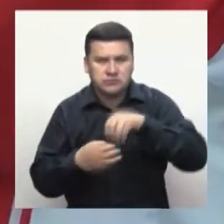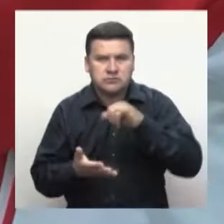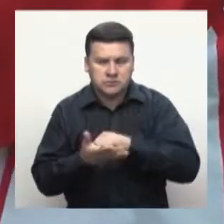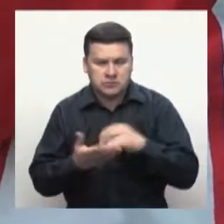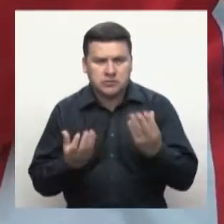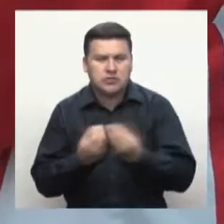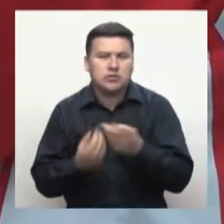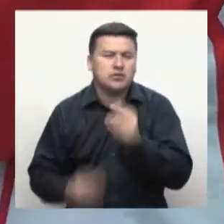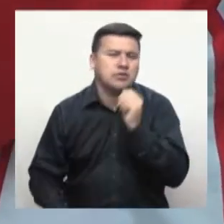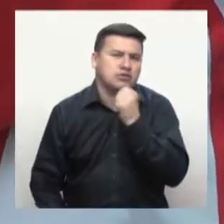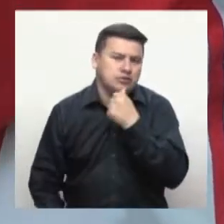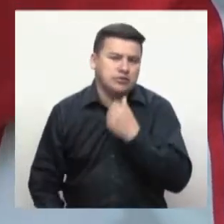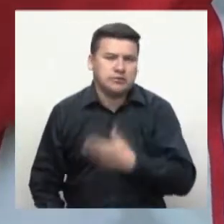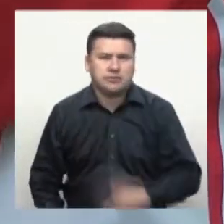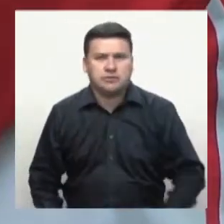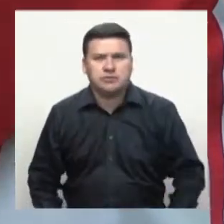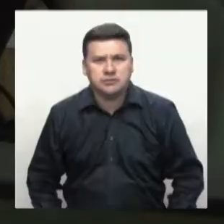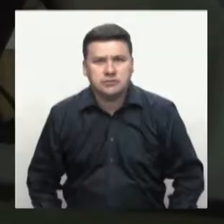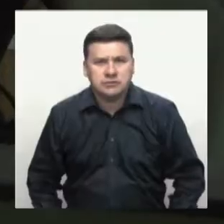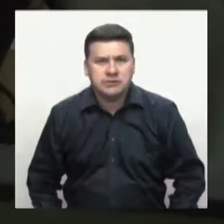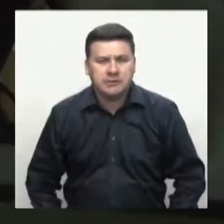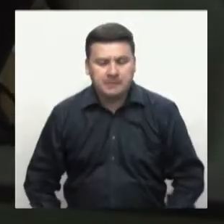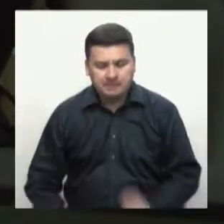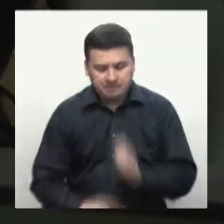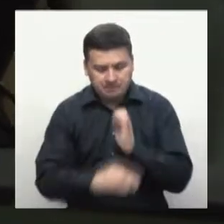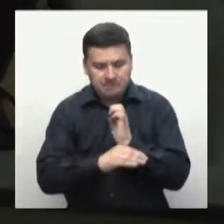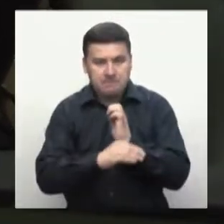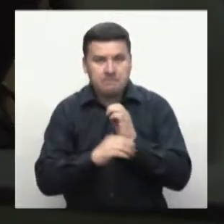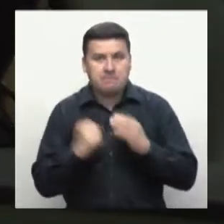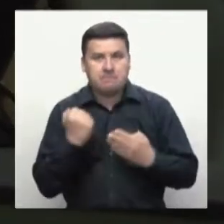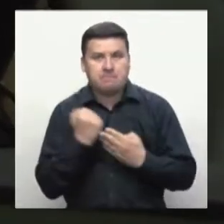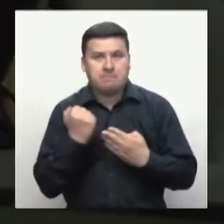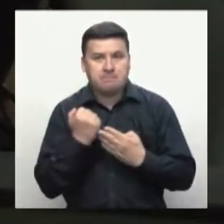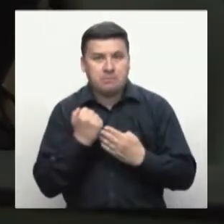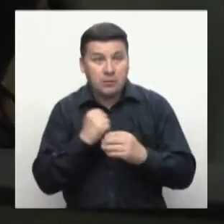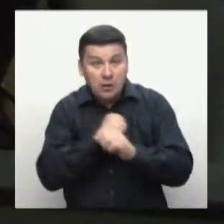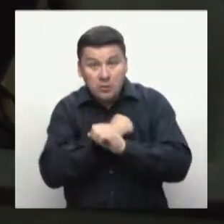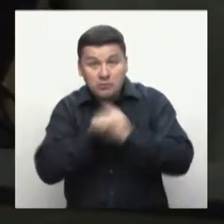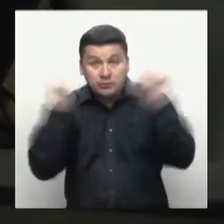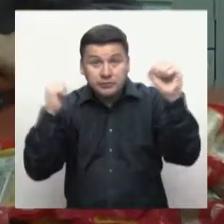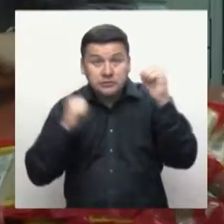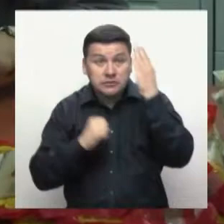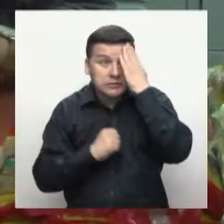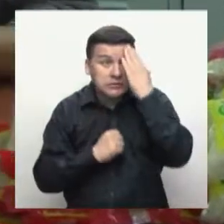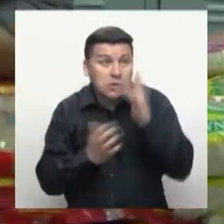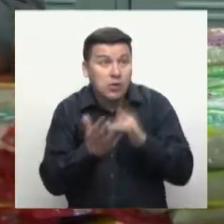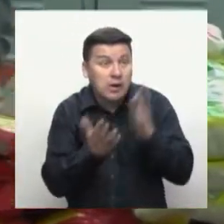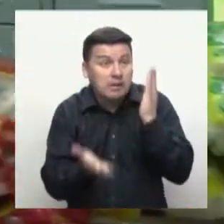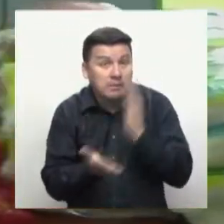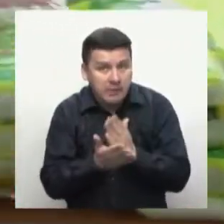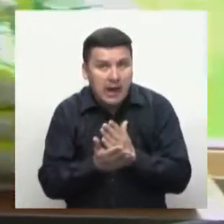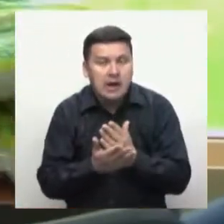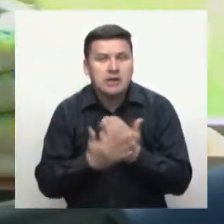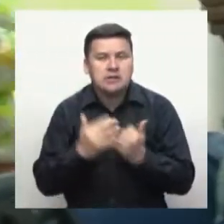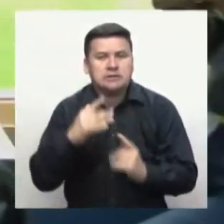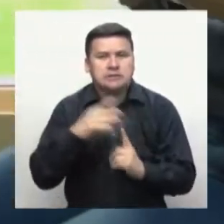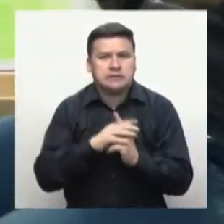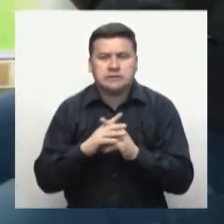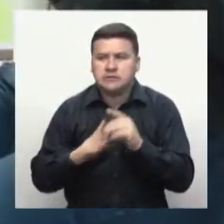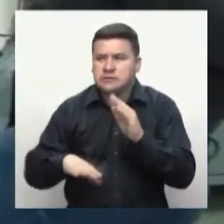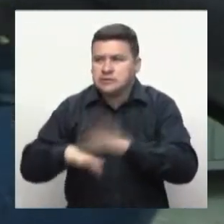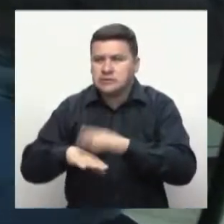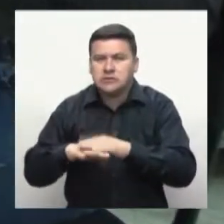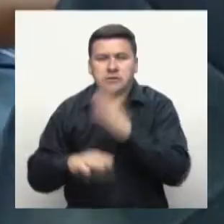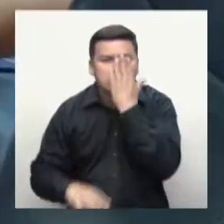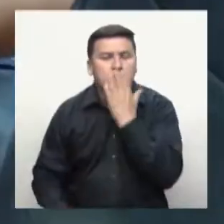SENA, que desde primeras horas de conocerse en la emergencia, activó un censo para determinar el número de aprendices, instructores y administrativos